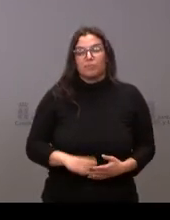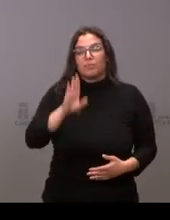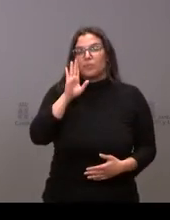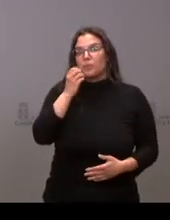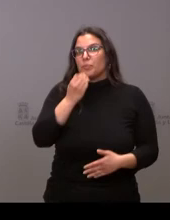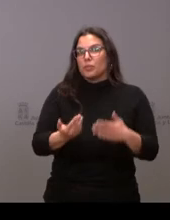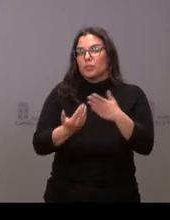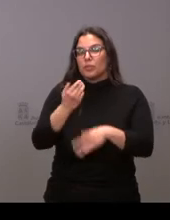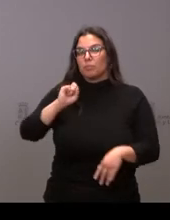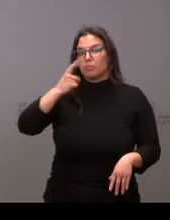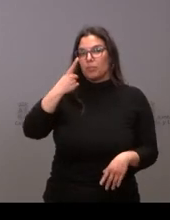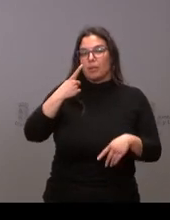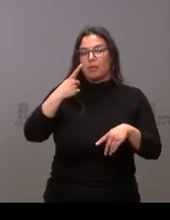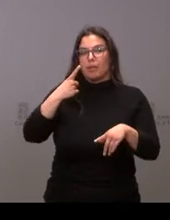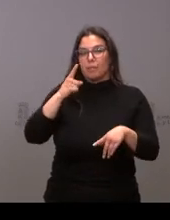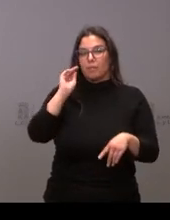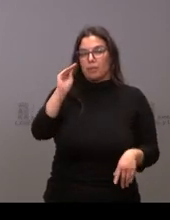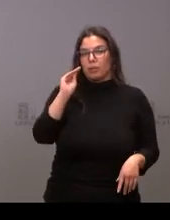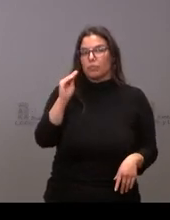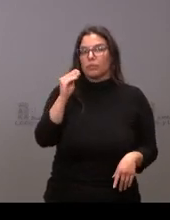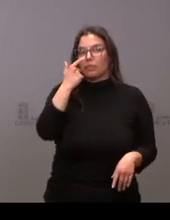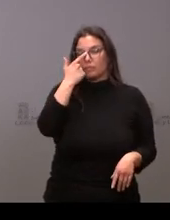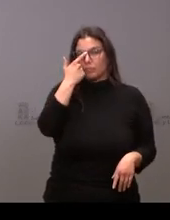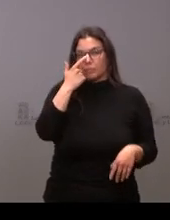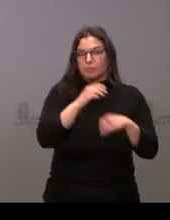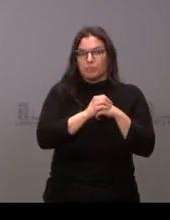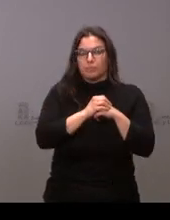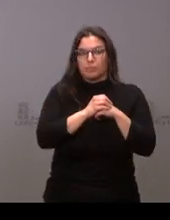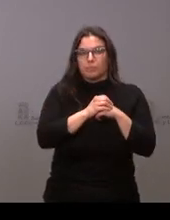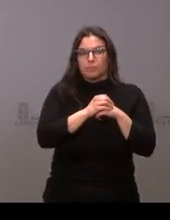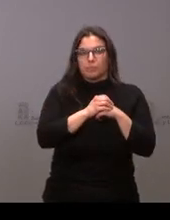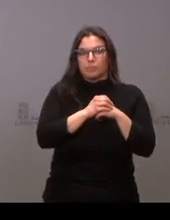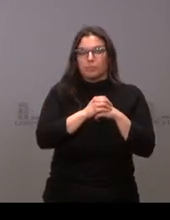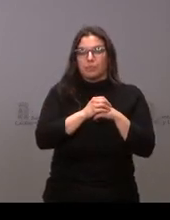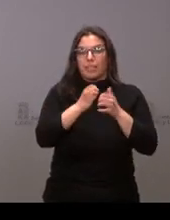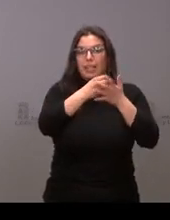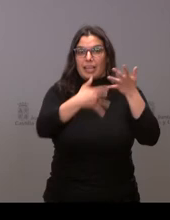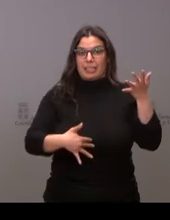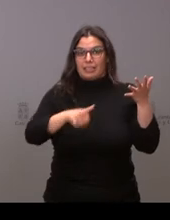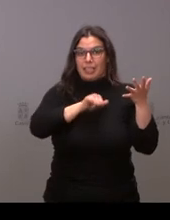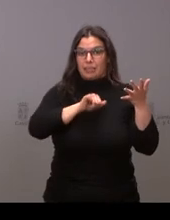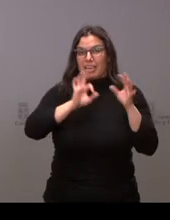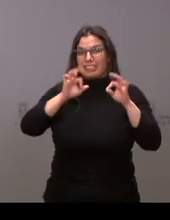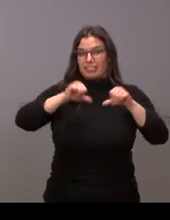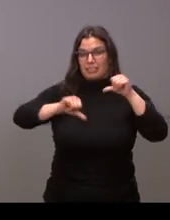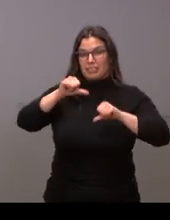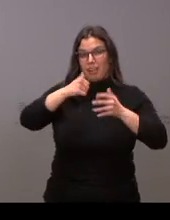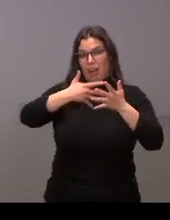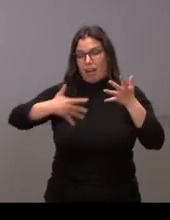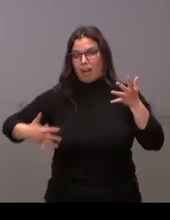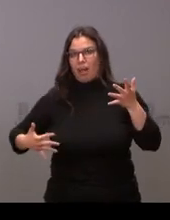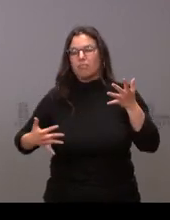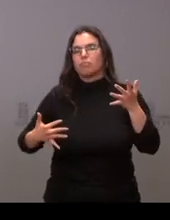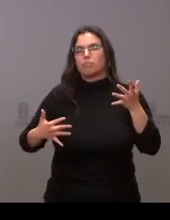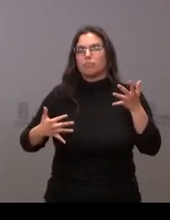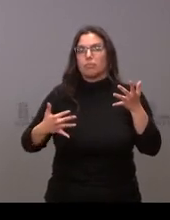mi primera pregunta es qué medidas se van a tomar para reducir las listas de espera sobre todo quirúrgicas y que se han visto